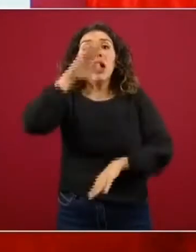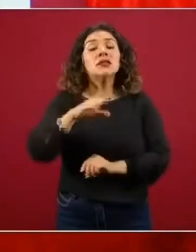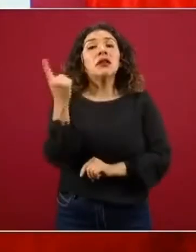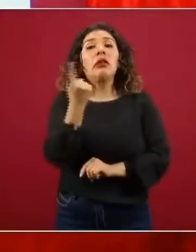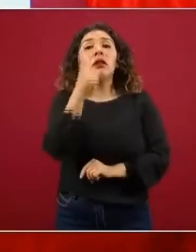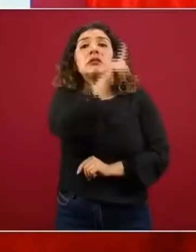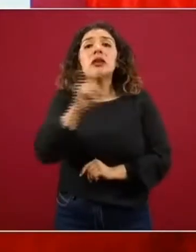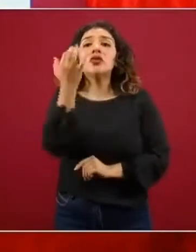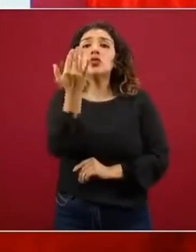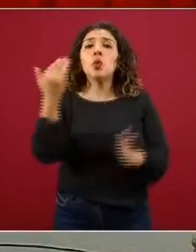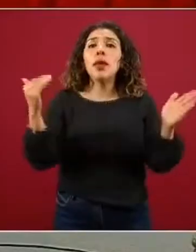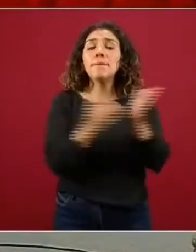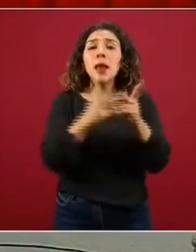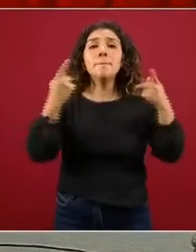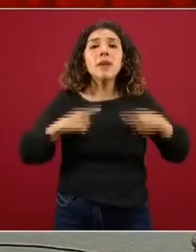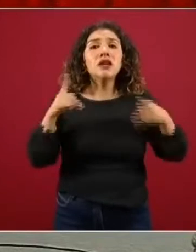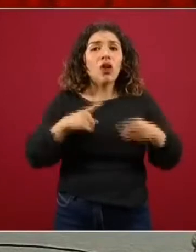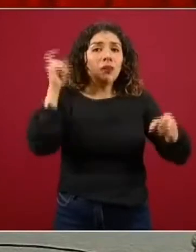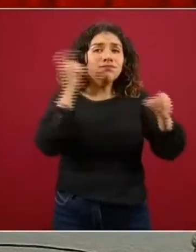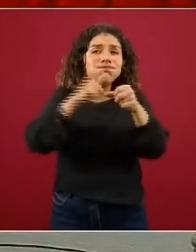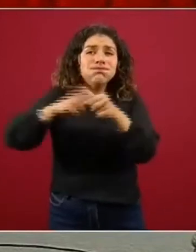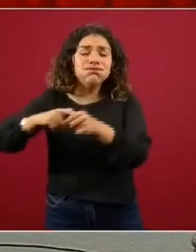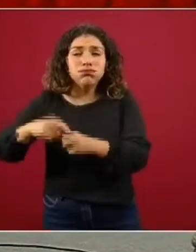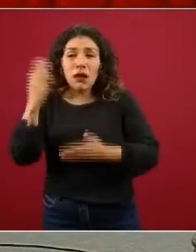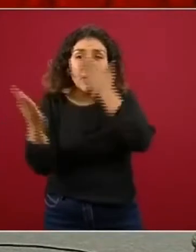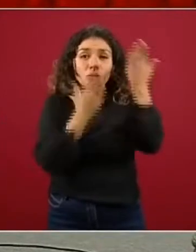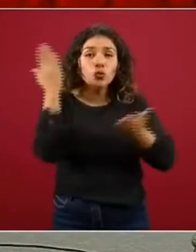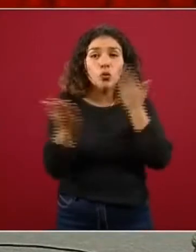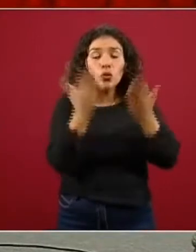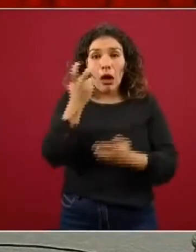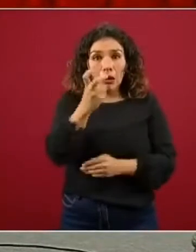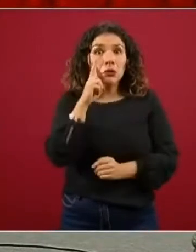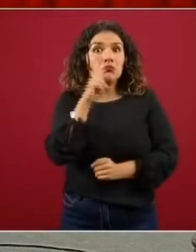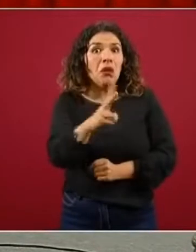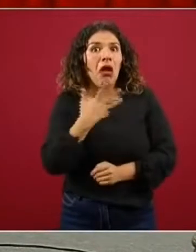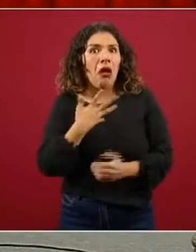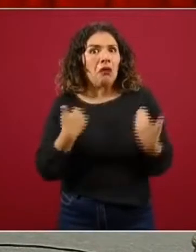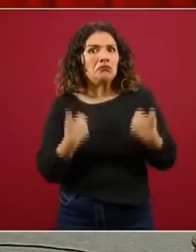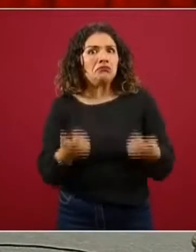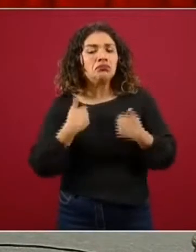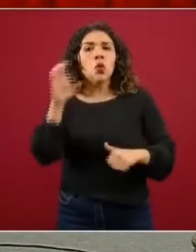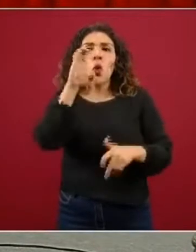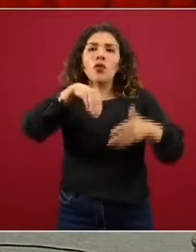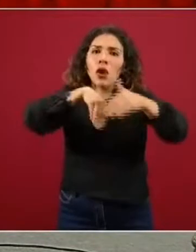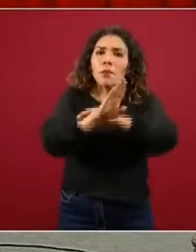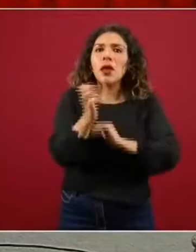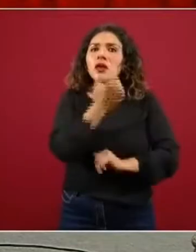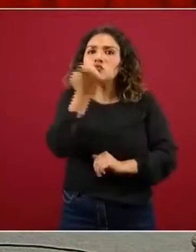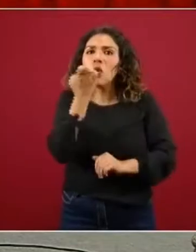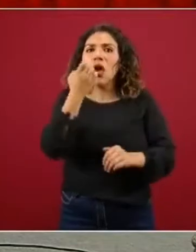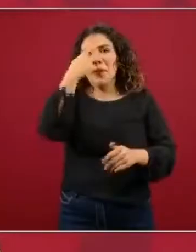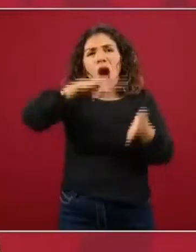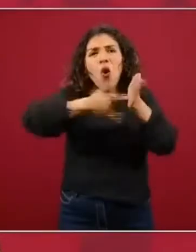150 mil estudiantes activos, porque se ve perfectamente bien cuando entran a las